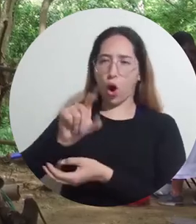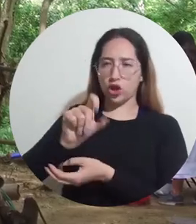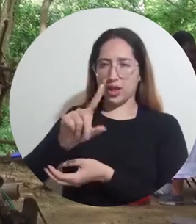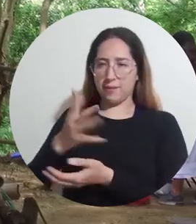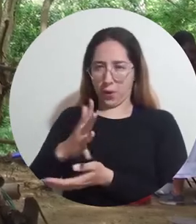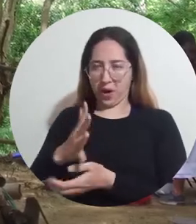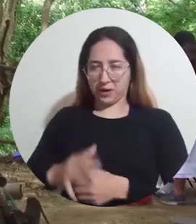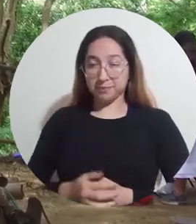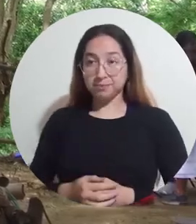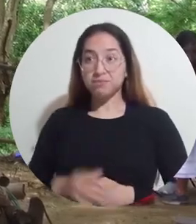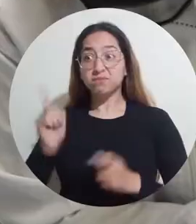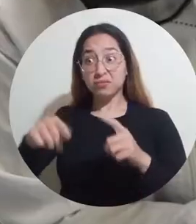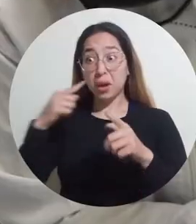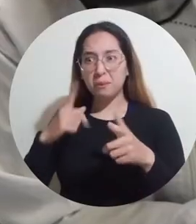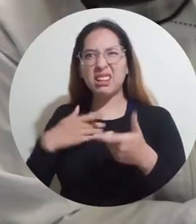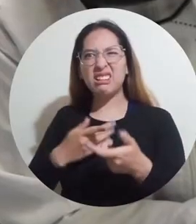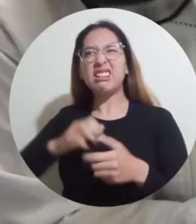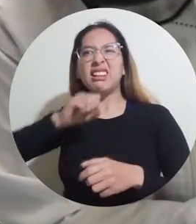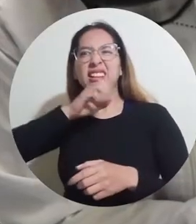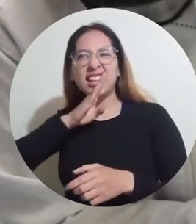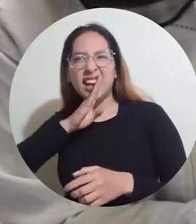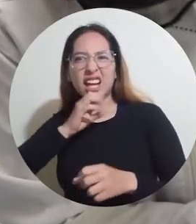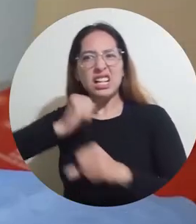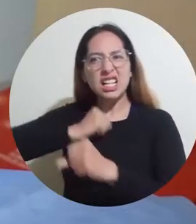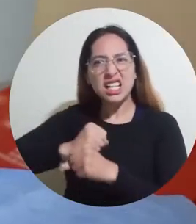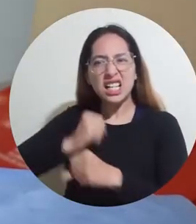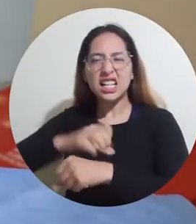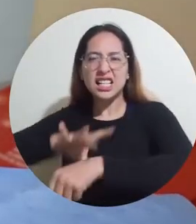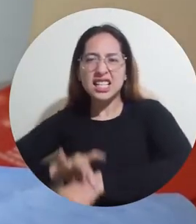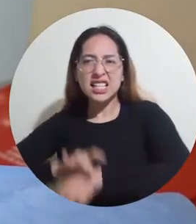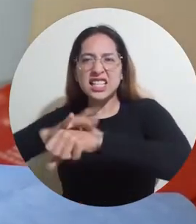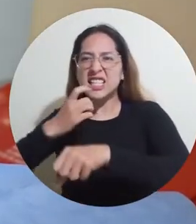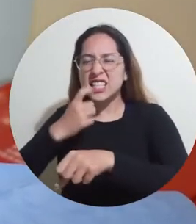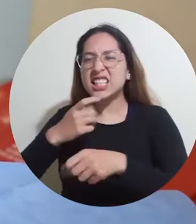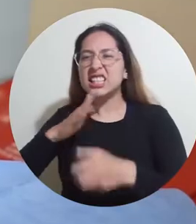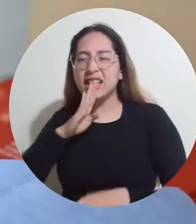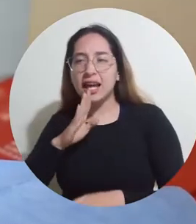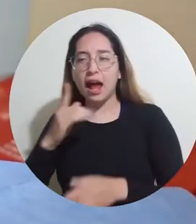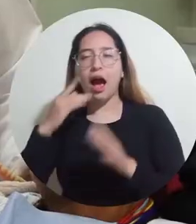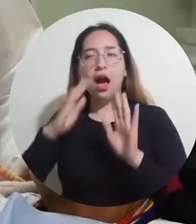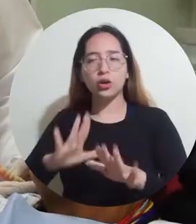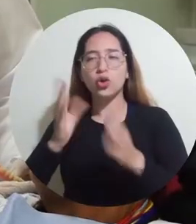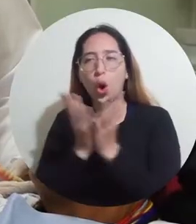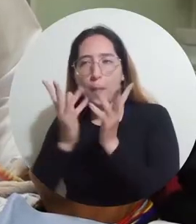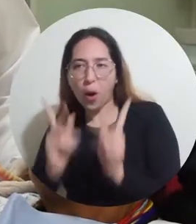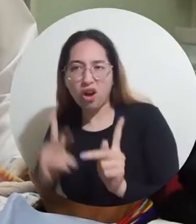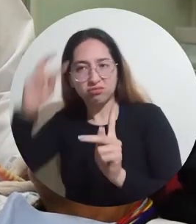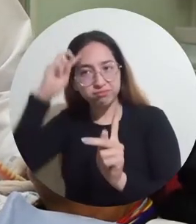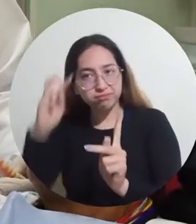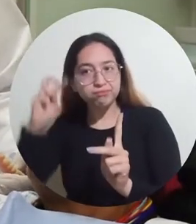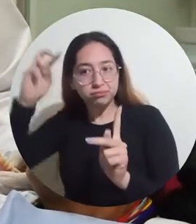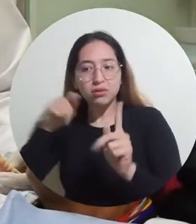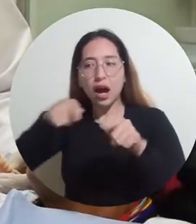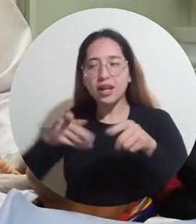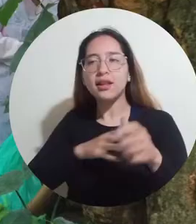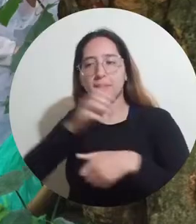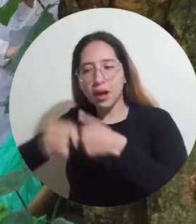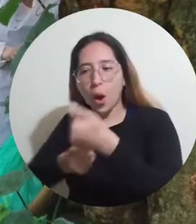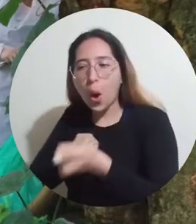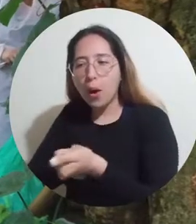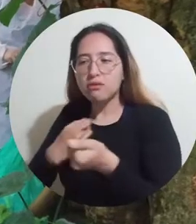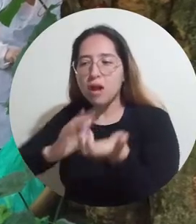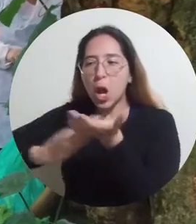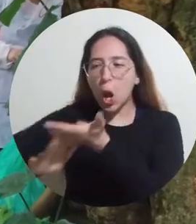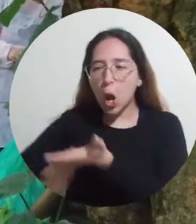con 11 pacientes que tuvimos. El trabajo involucró a auxiliares, docentes y estudiantes del programa de odontología, quienes articulados con la